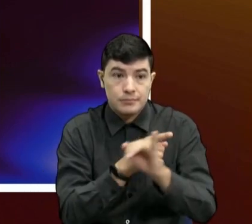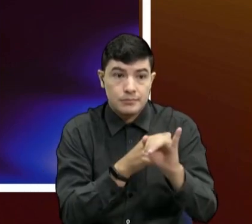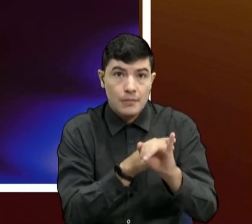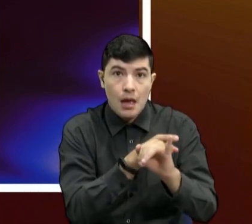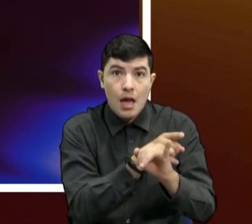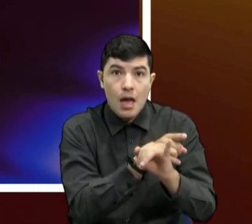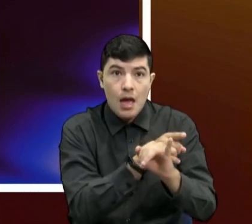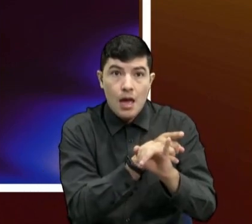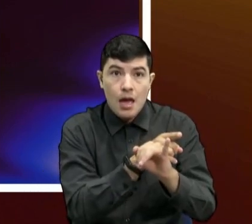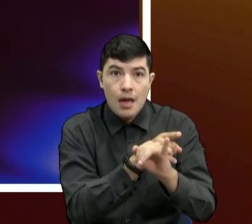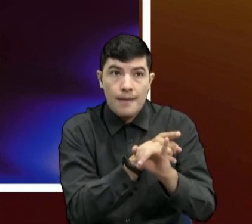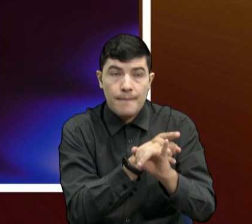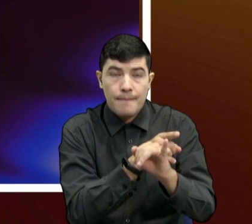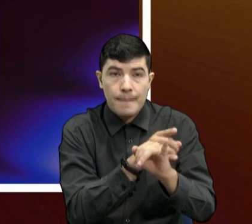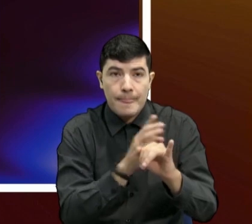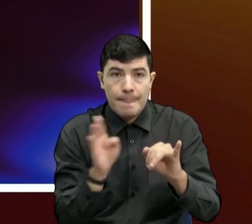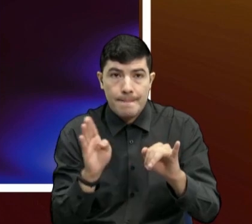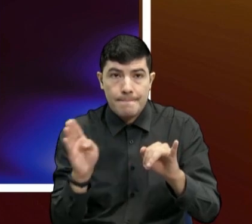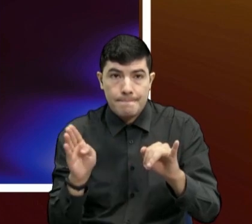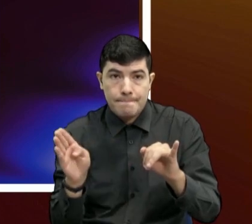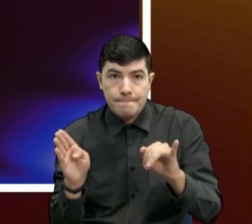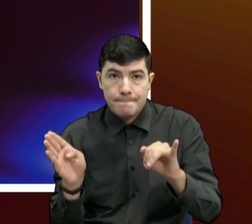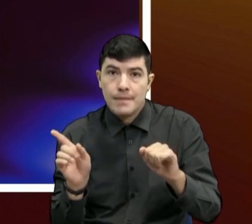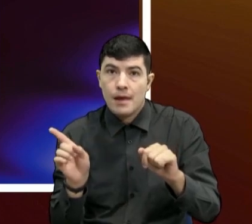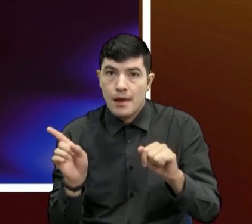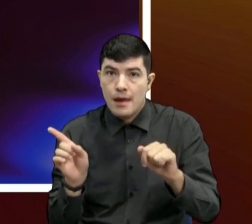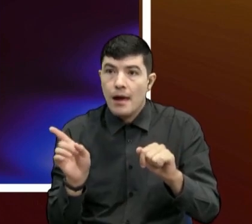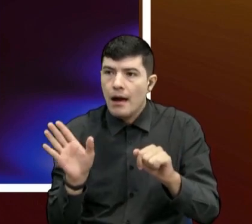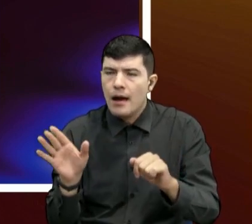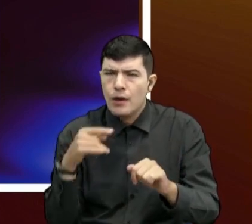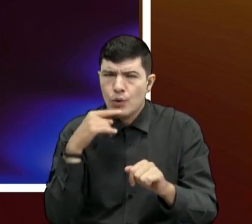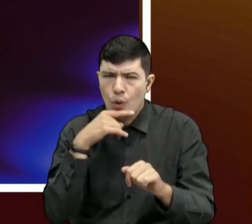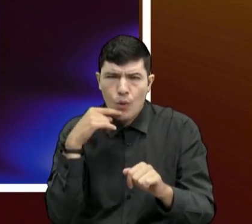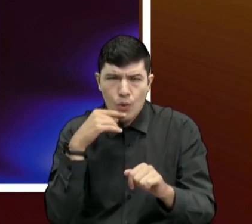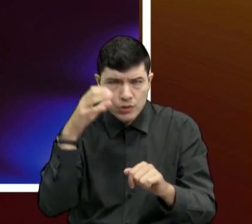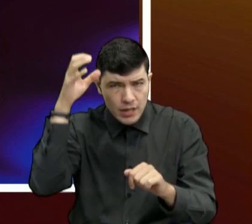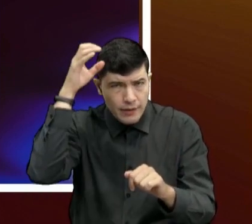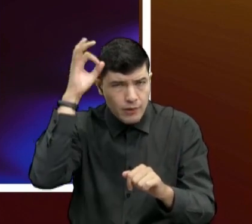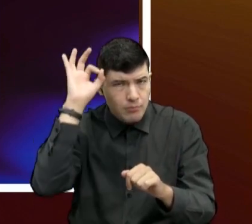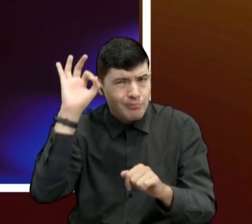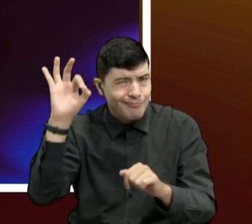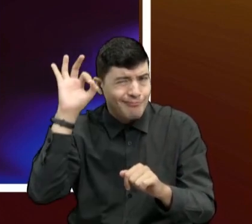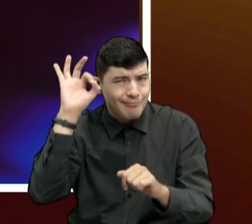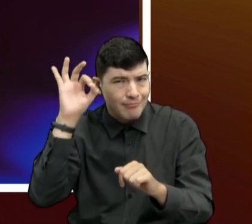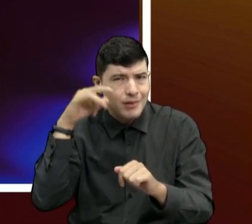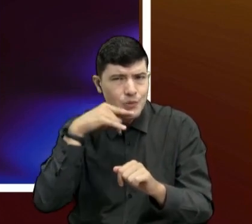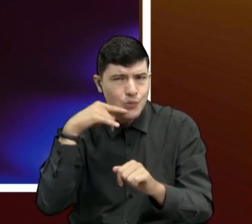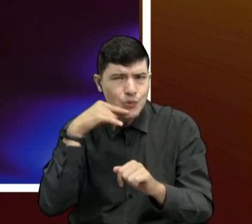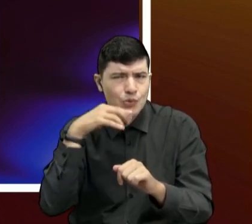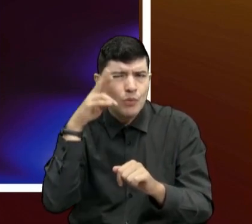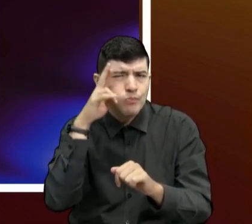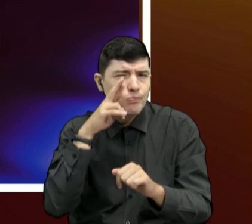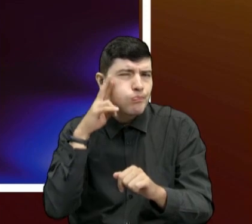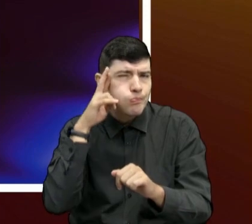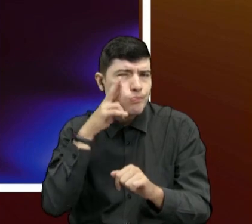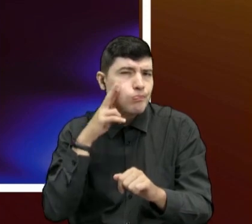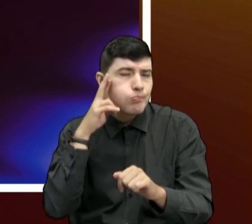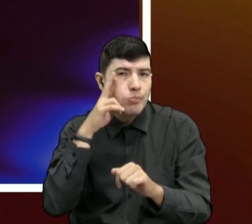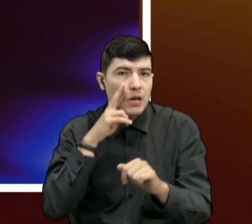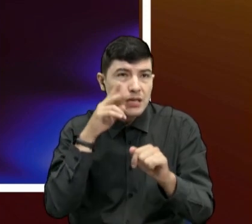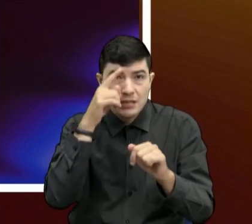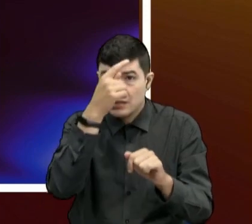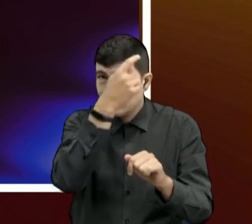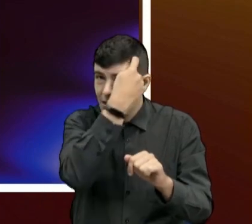medio cerebrito, ¿cierto? ¡Romo! Rojito, como debe ser. Y aquí, casi que ni se alcanza a ver. Todo